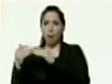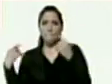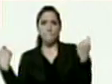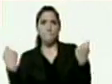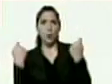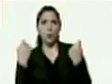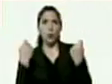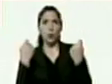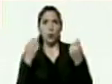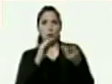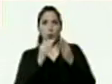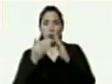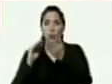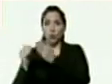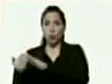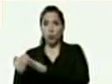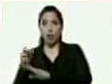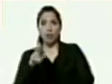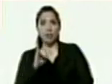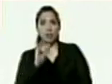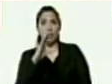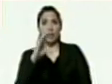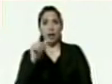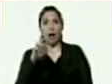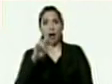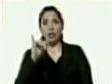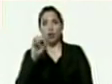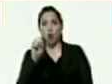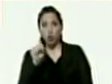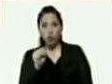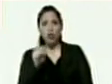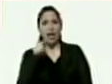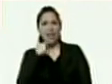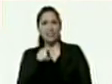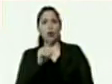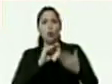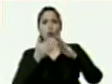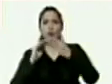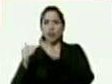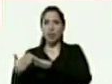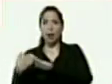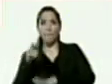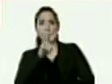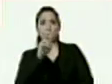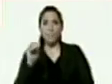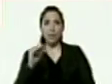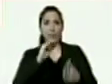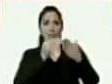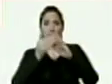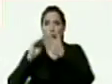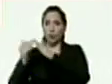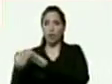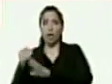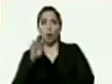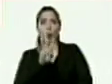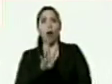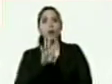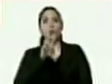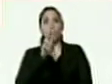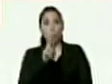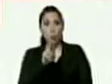comunidad de los vicarios una comunidad que está compuesta con 20 comunidades y 4 vc